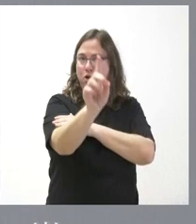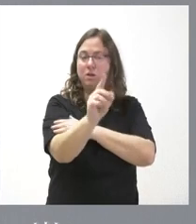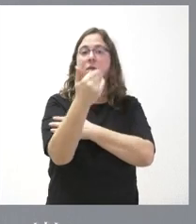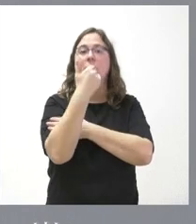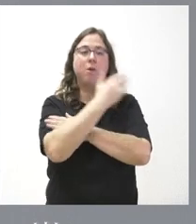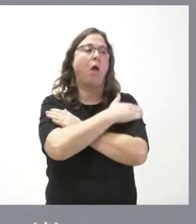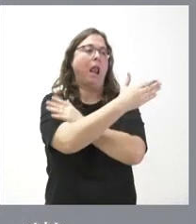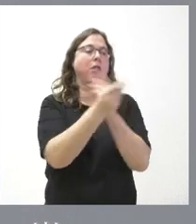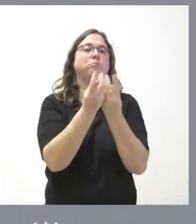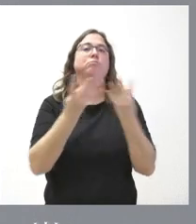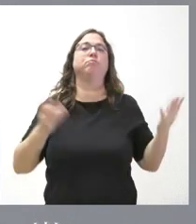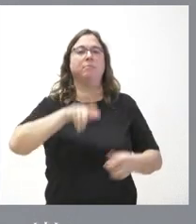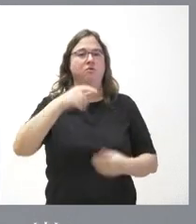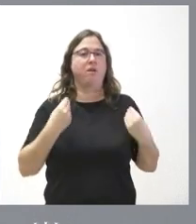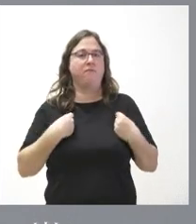acompañado de muchísimos palentinos